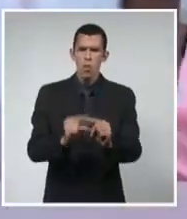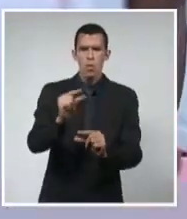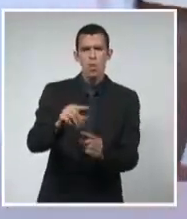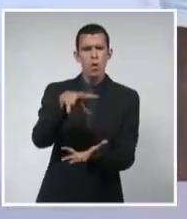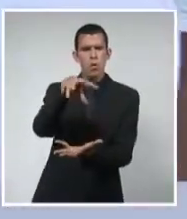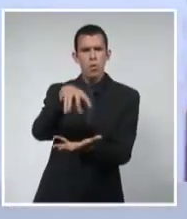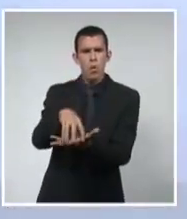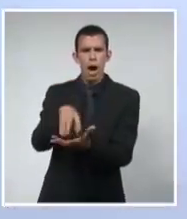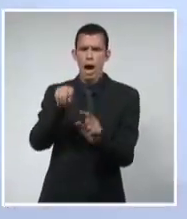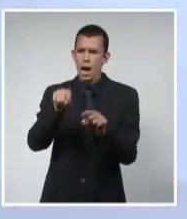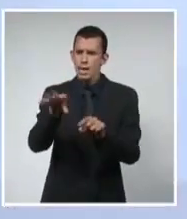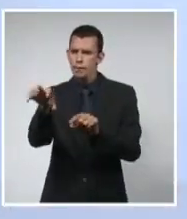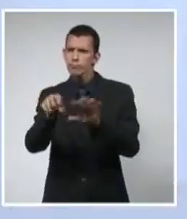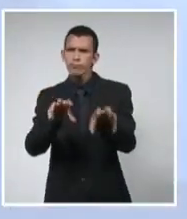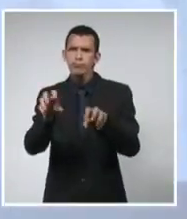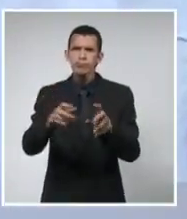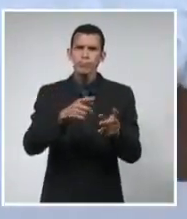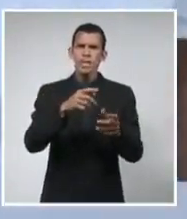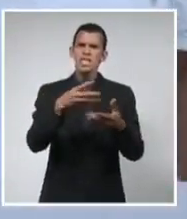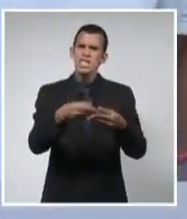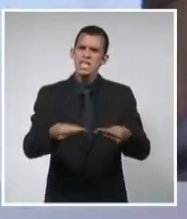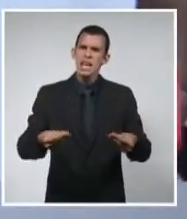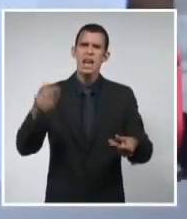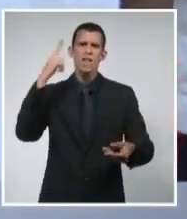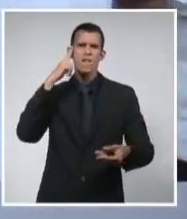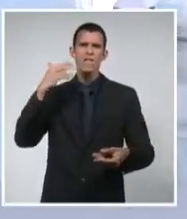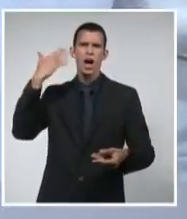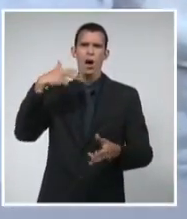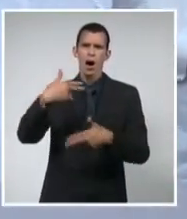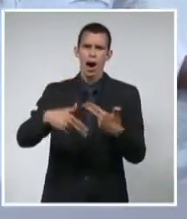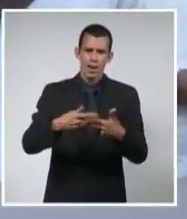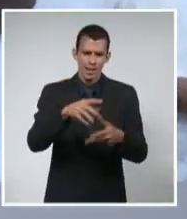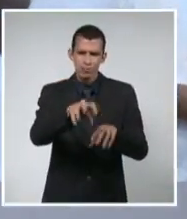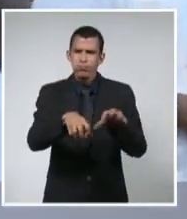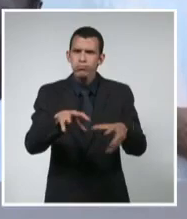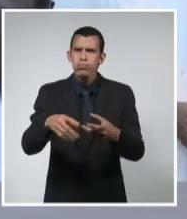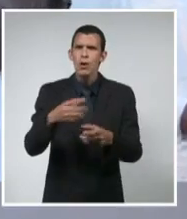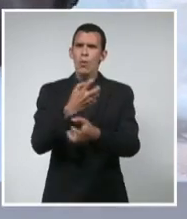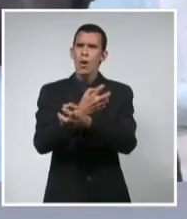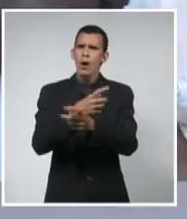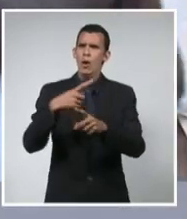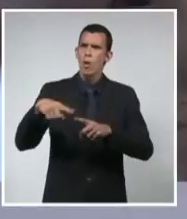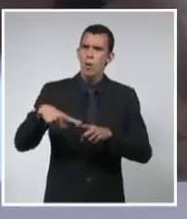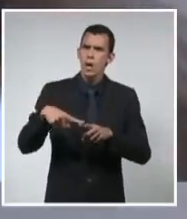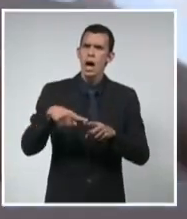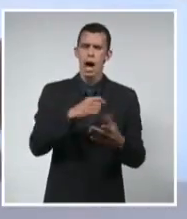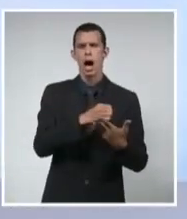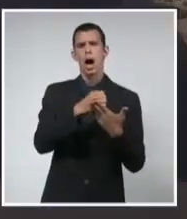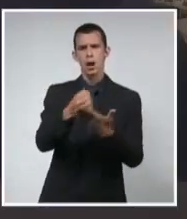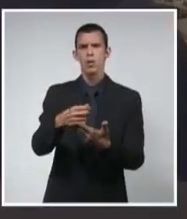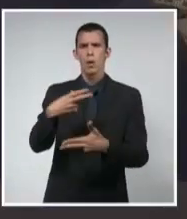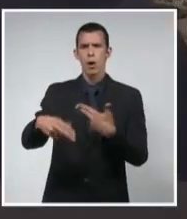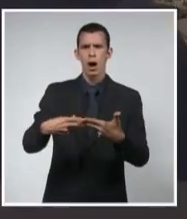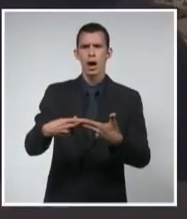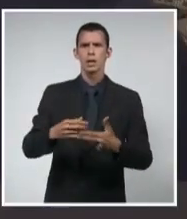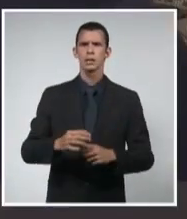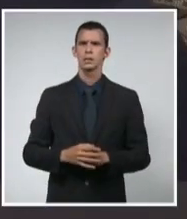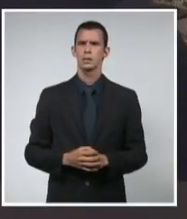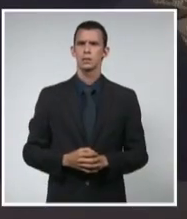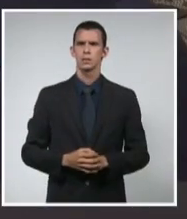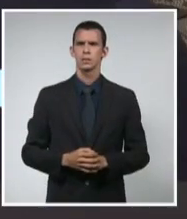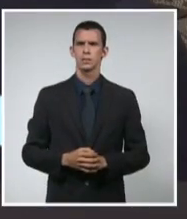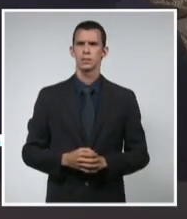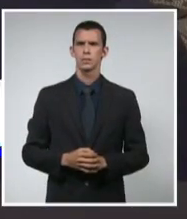arqueología del oriente de Cuba a petición de Joel. Gracias a Eusebio se formaron